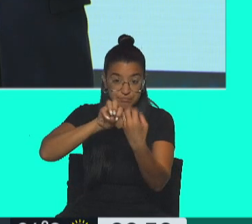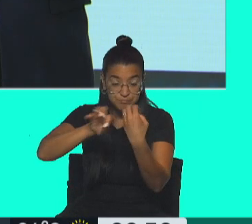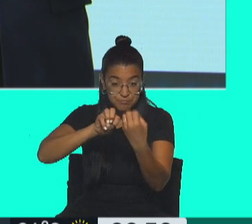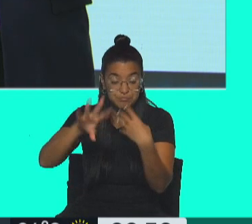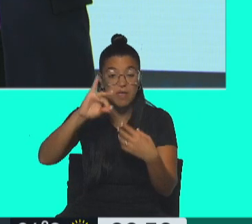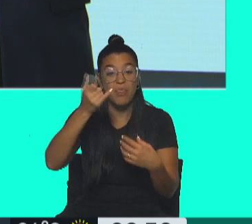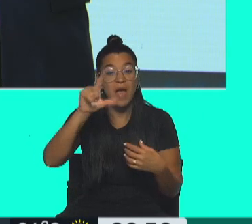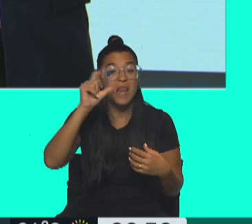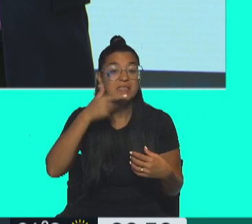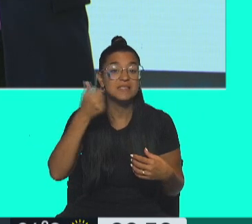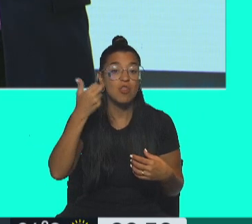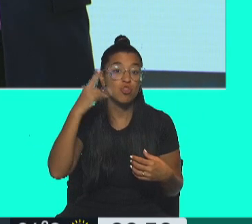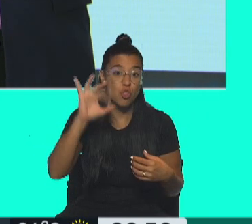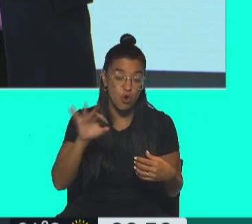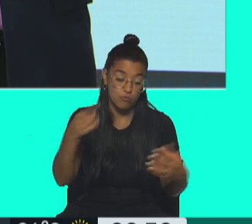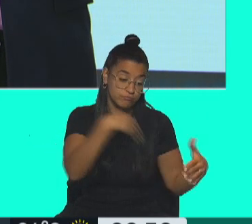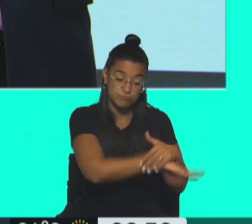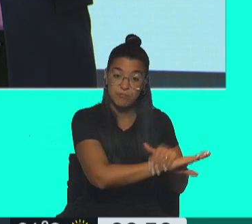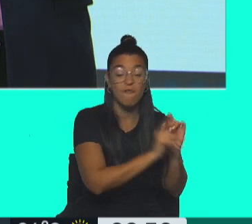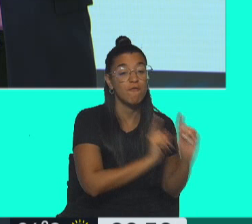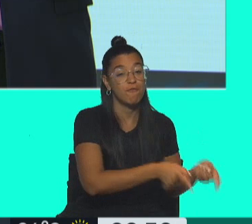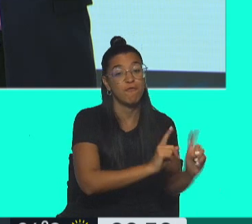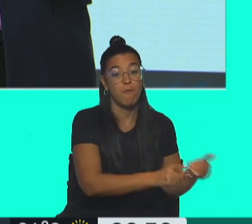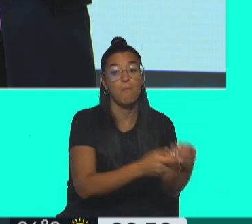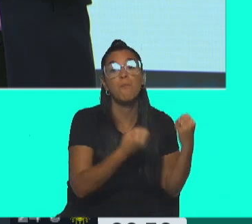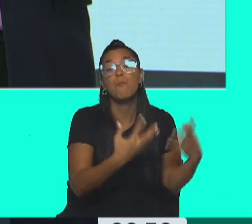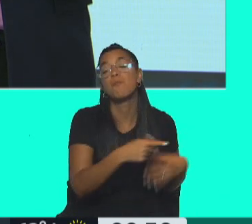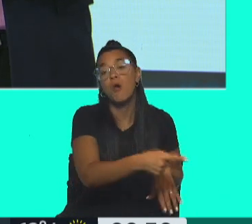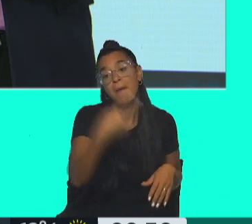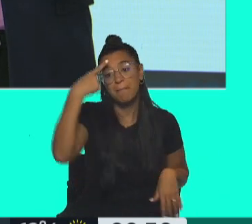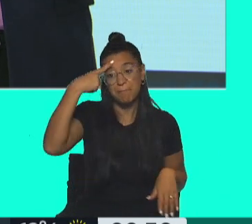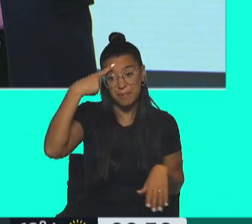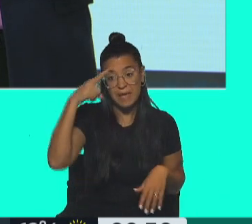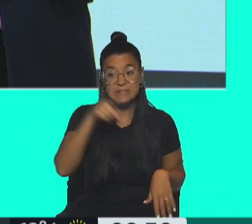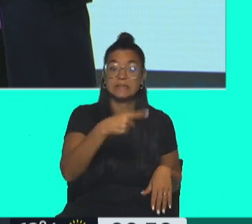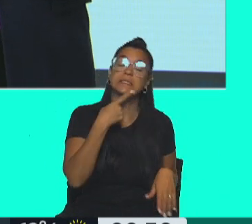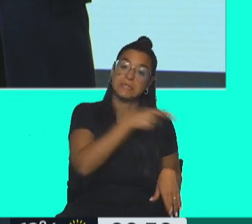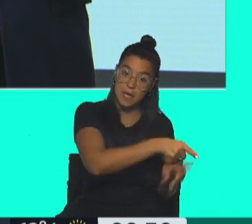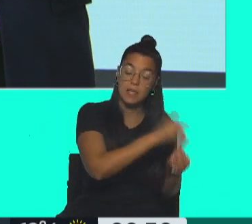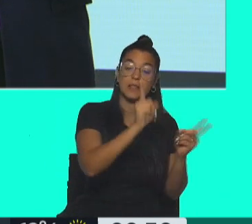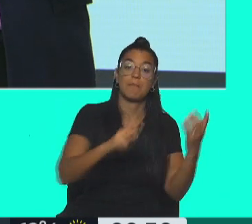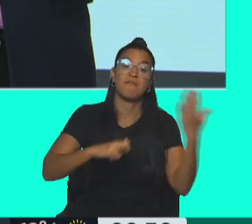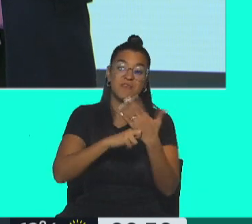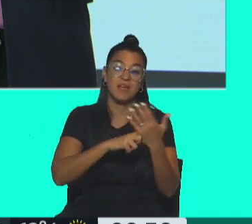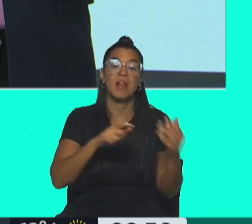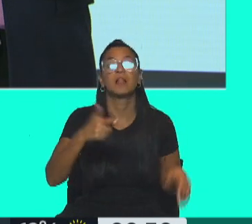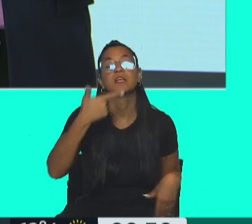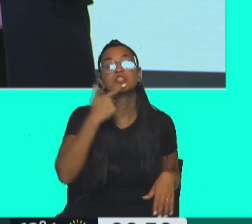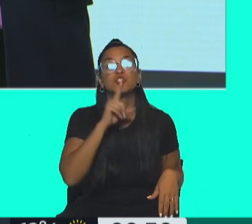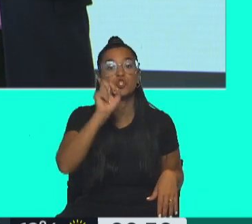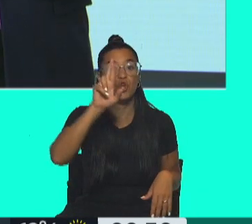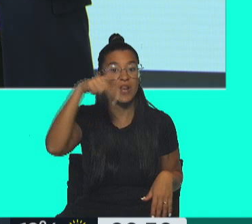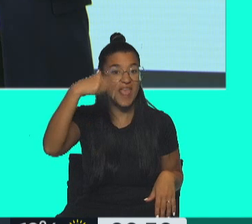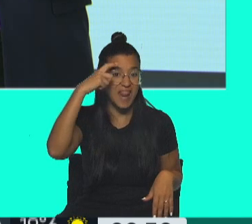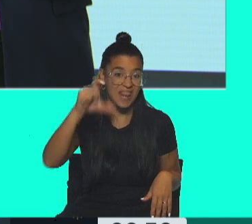Marcelo D'Alessandro, esa causa está archivada justamente porque consideraron, tanto él cuanto el fiscal Carlos Stornelli, que el